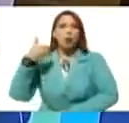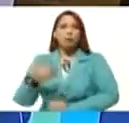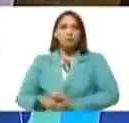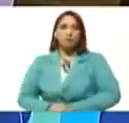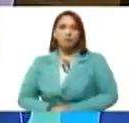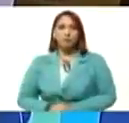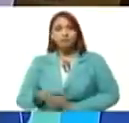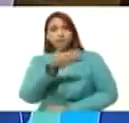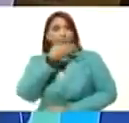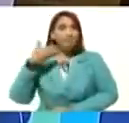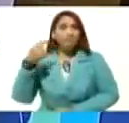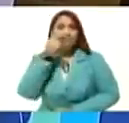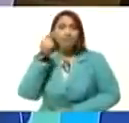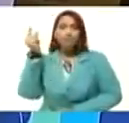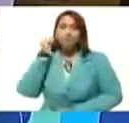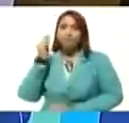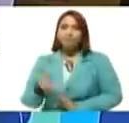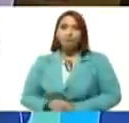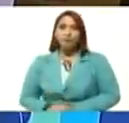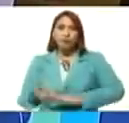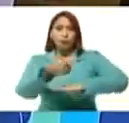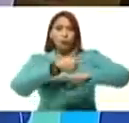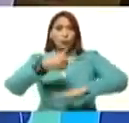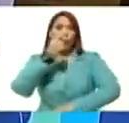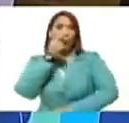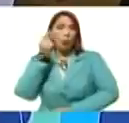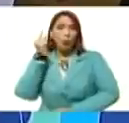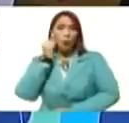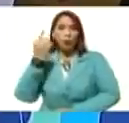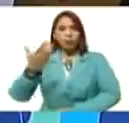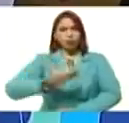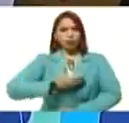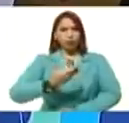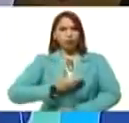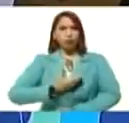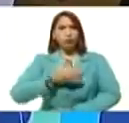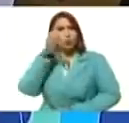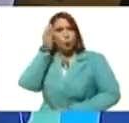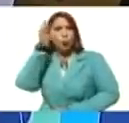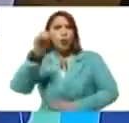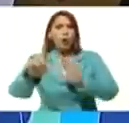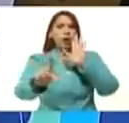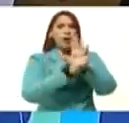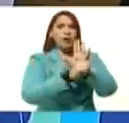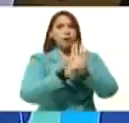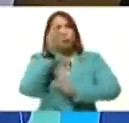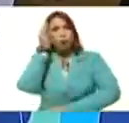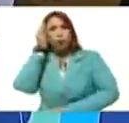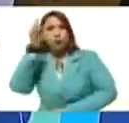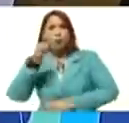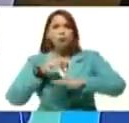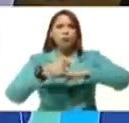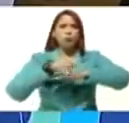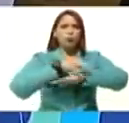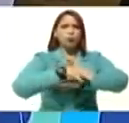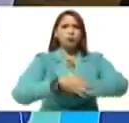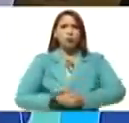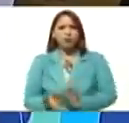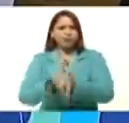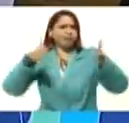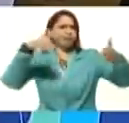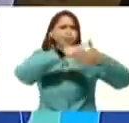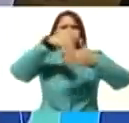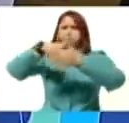a las mejores, para las gobernaciones, alcaldías, consejos legislativos, consejos municipales, mega